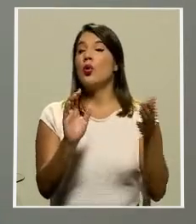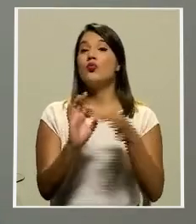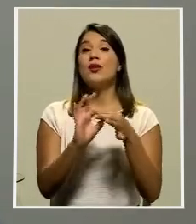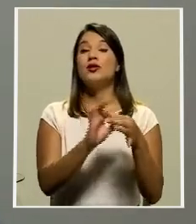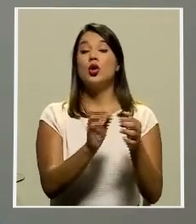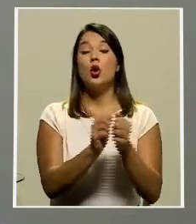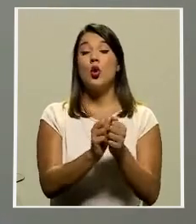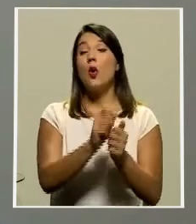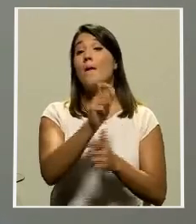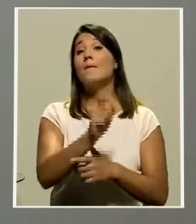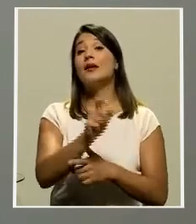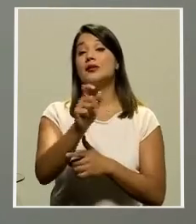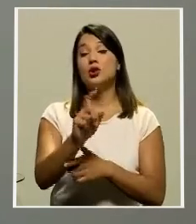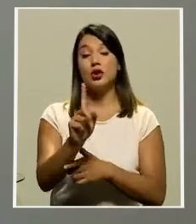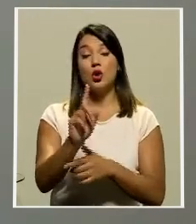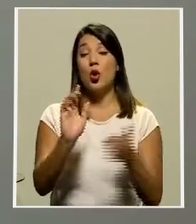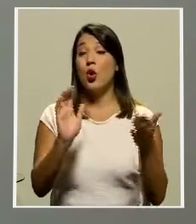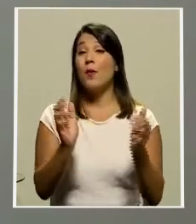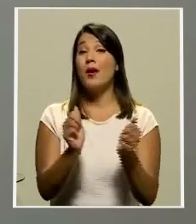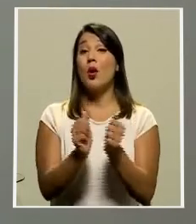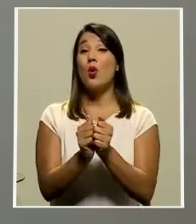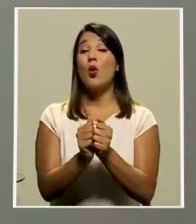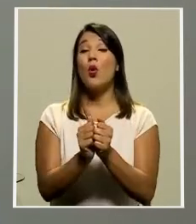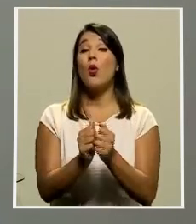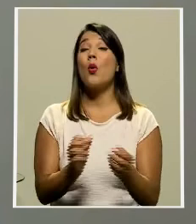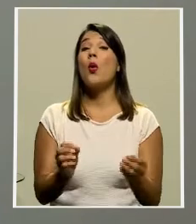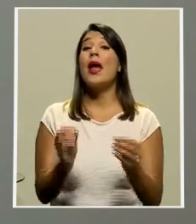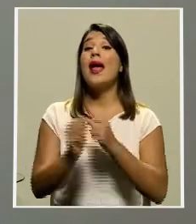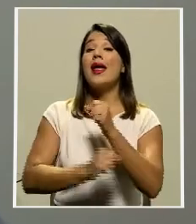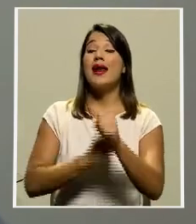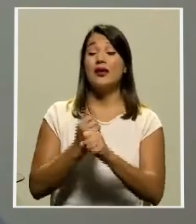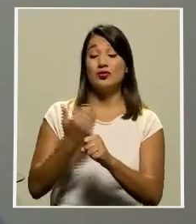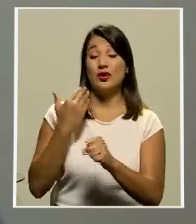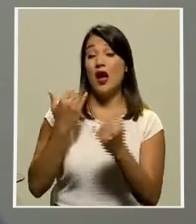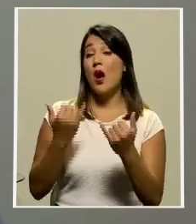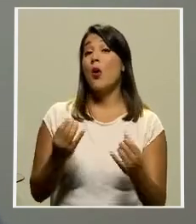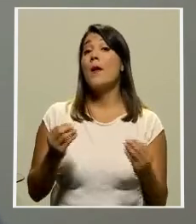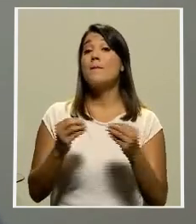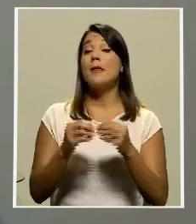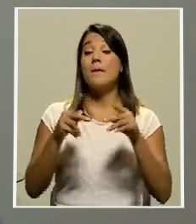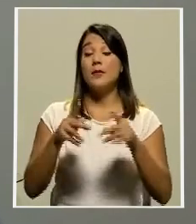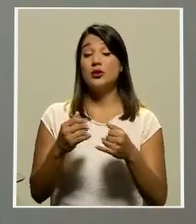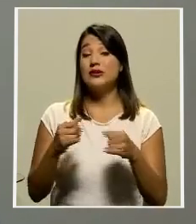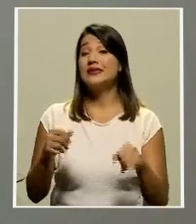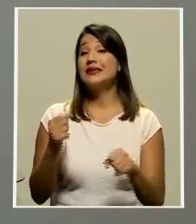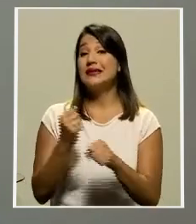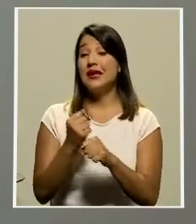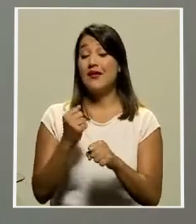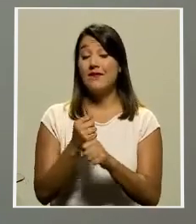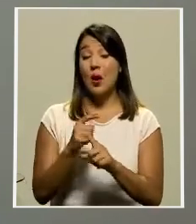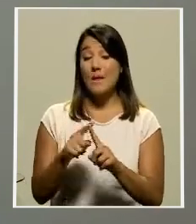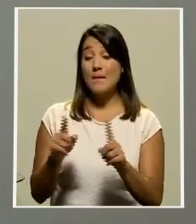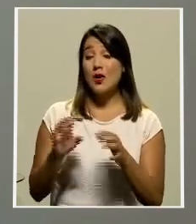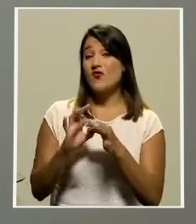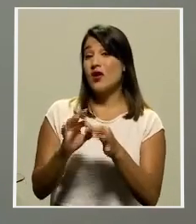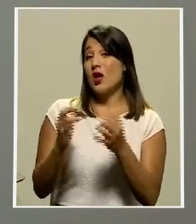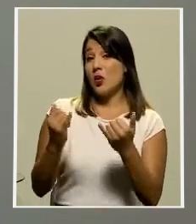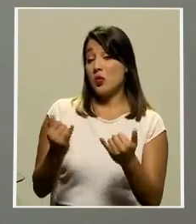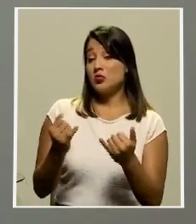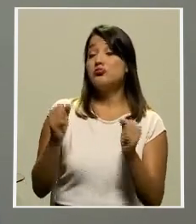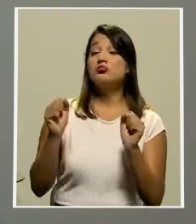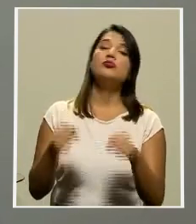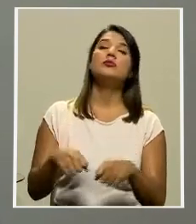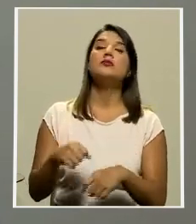Con respecto al año anterior hay más desempleados, pero con respecto a este lazo de la pandemia, sí se nota que